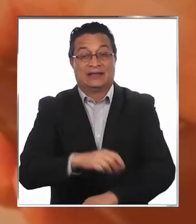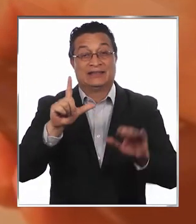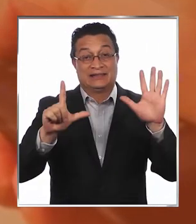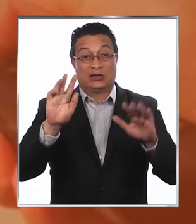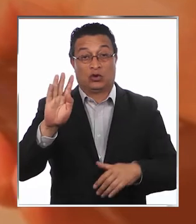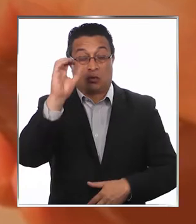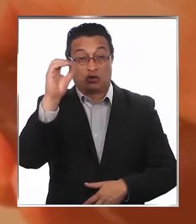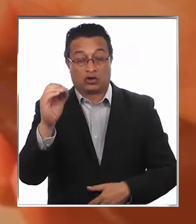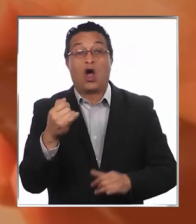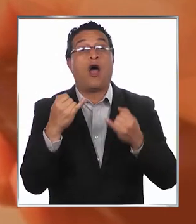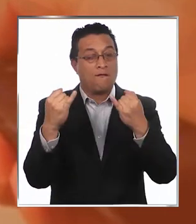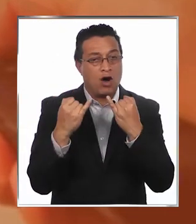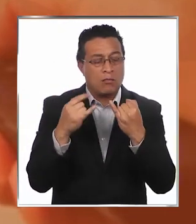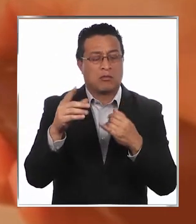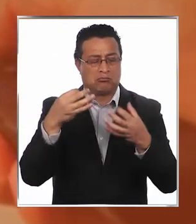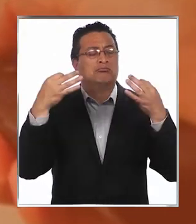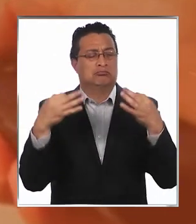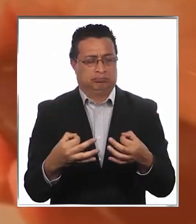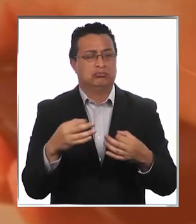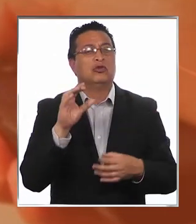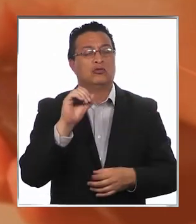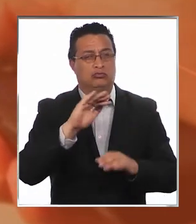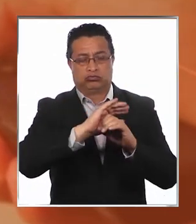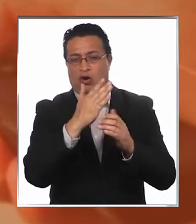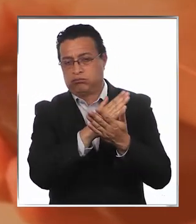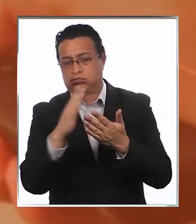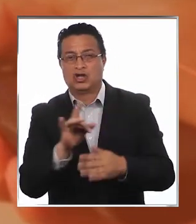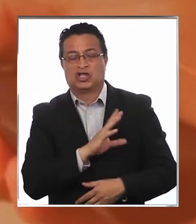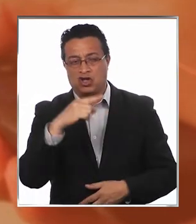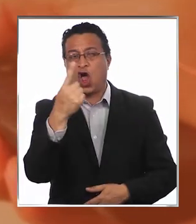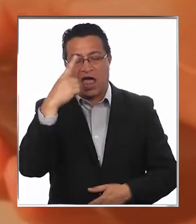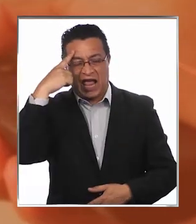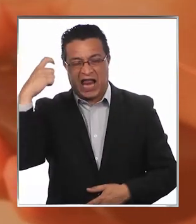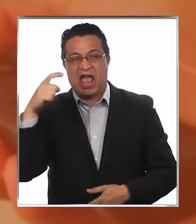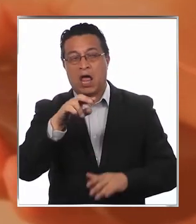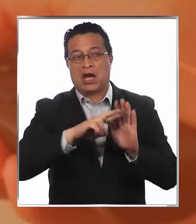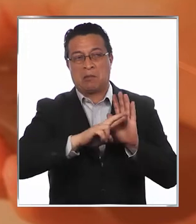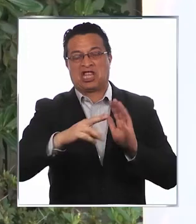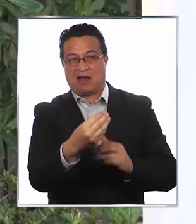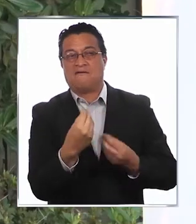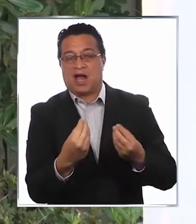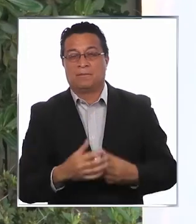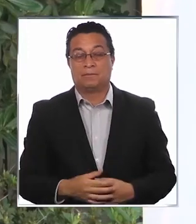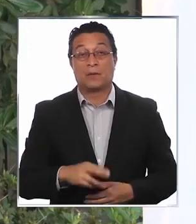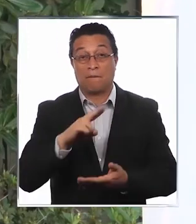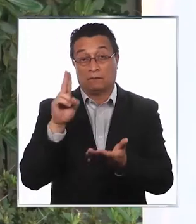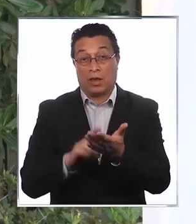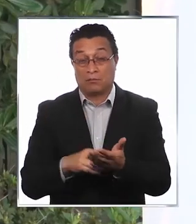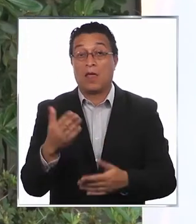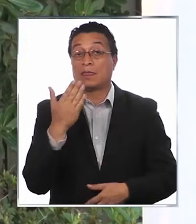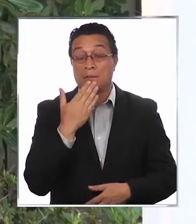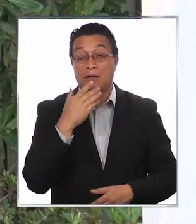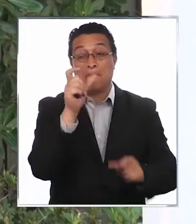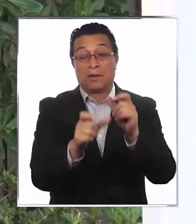opina que informan adecuadamente sobre los acontecimientos de Chile, son creíbles y representativos. La verdad es que también las